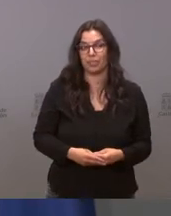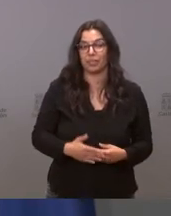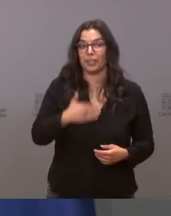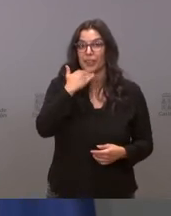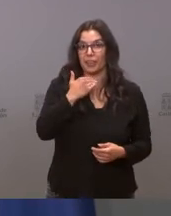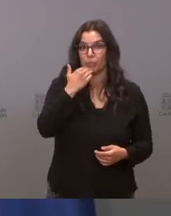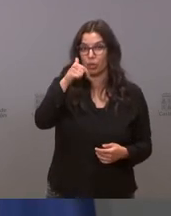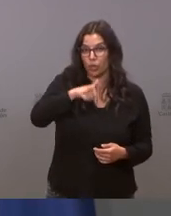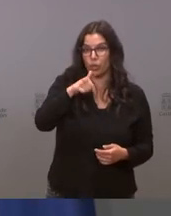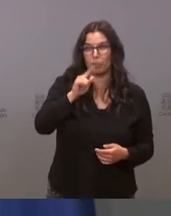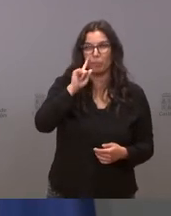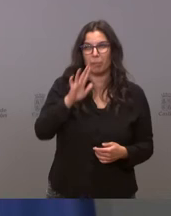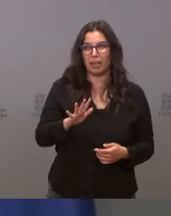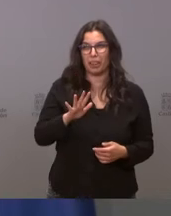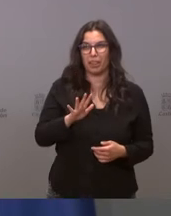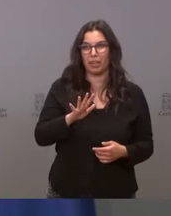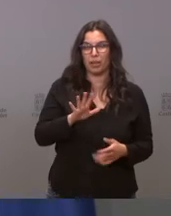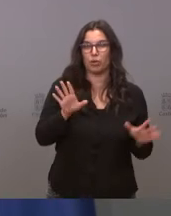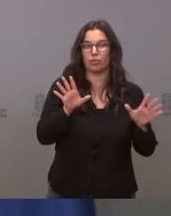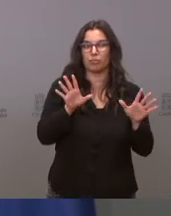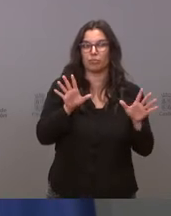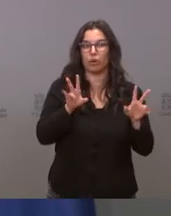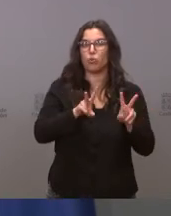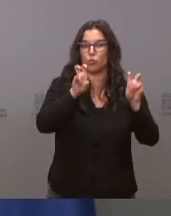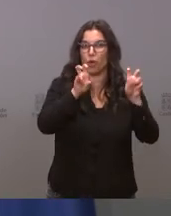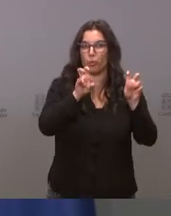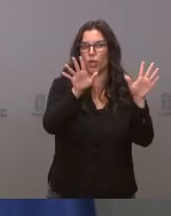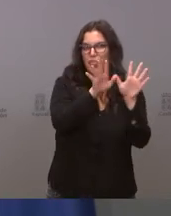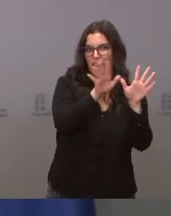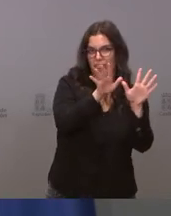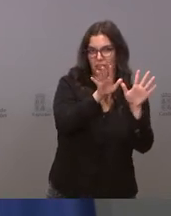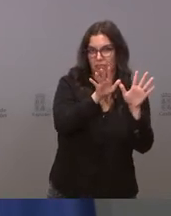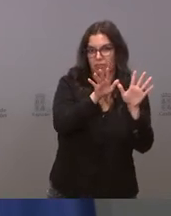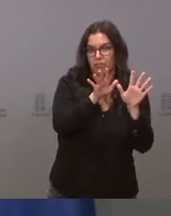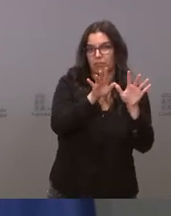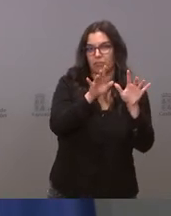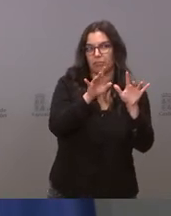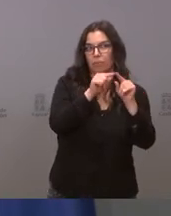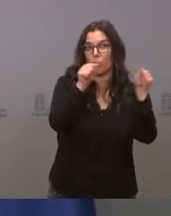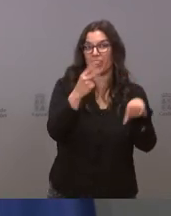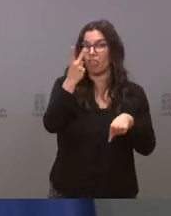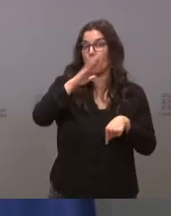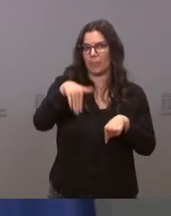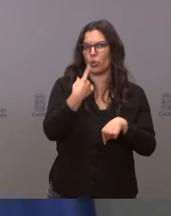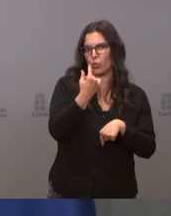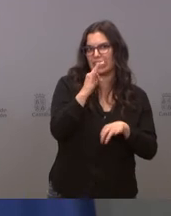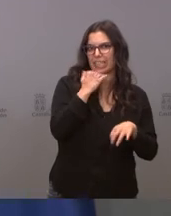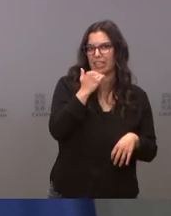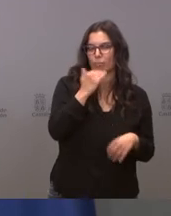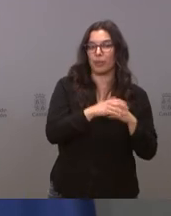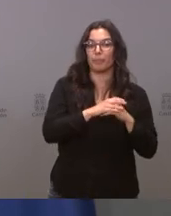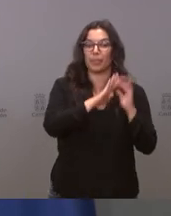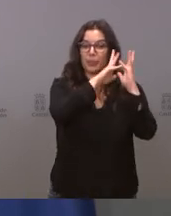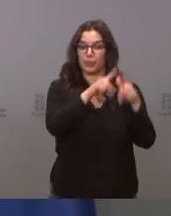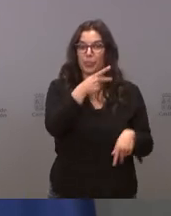hoy tiene me parece que son 10 casos nuevos es una de las dos provincias con menos casos nuevos y la incidencia a